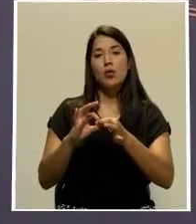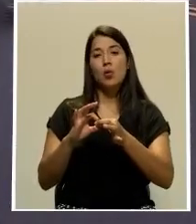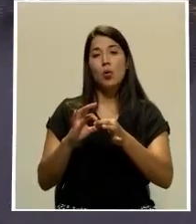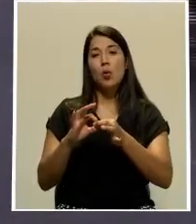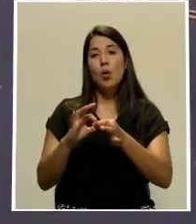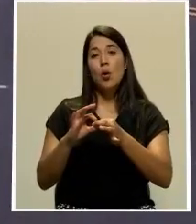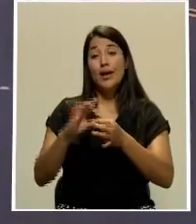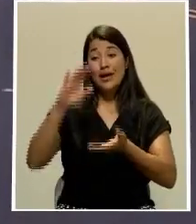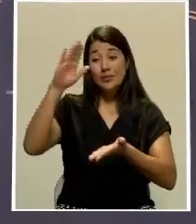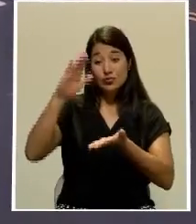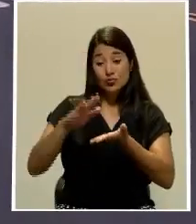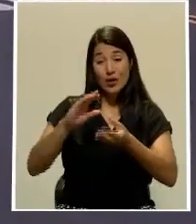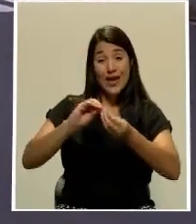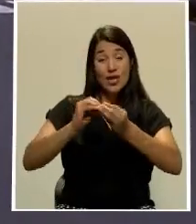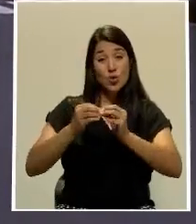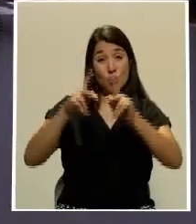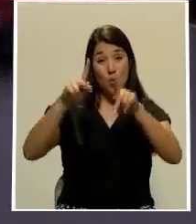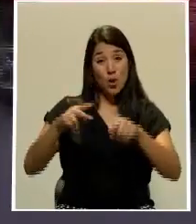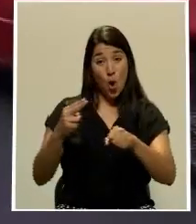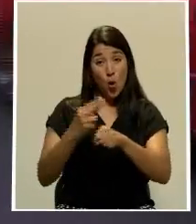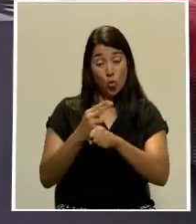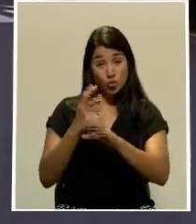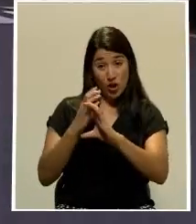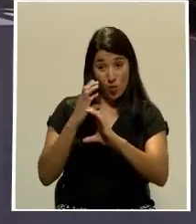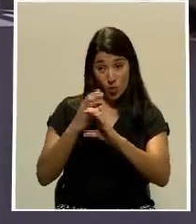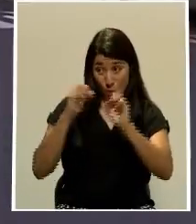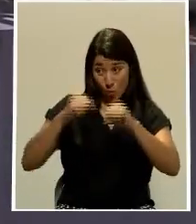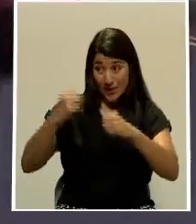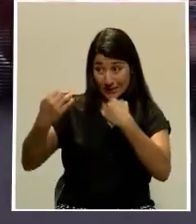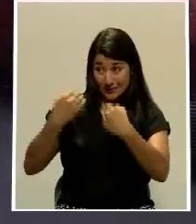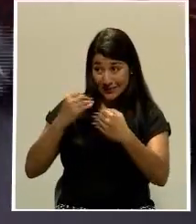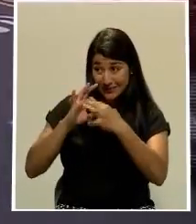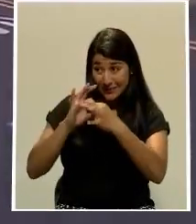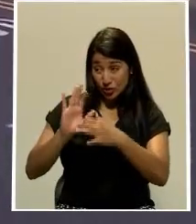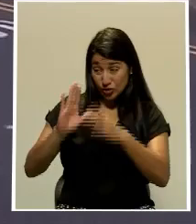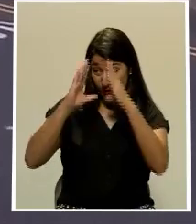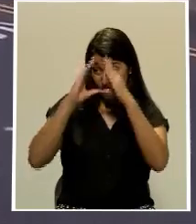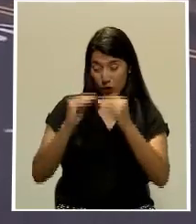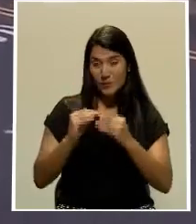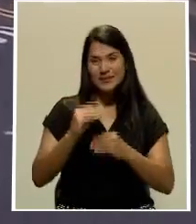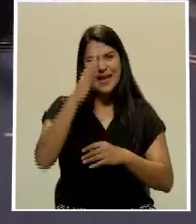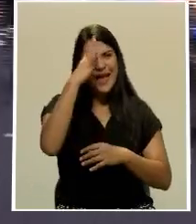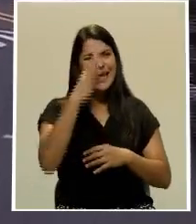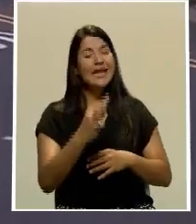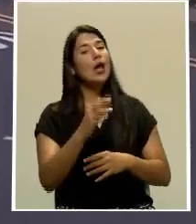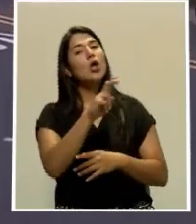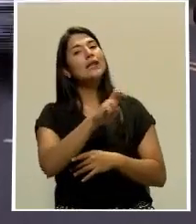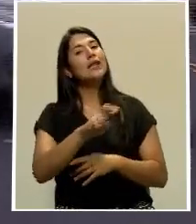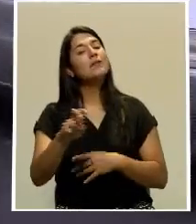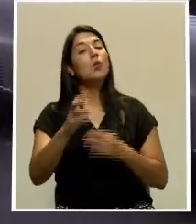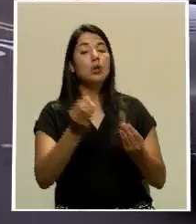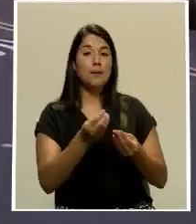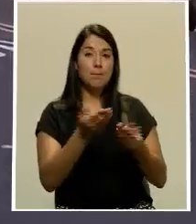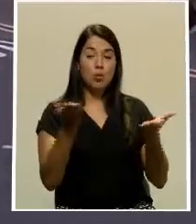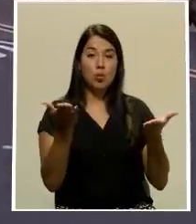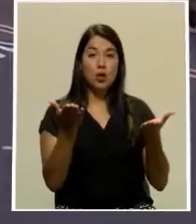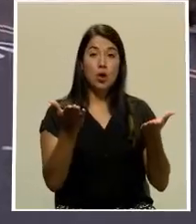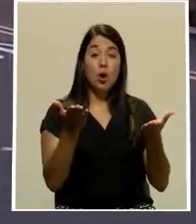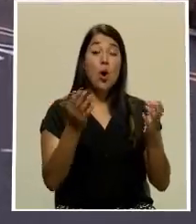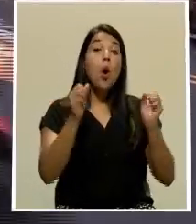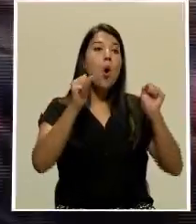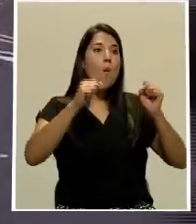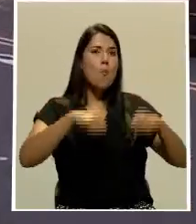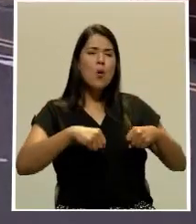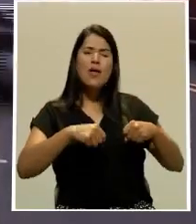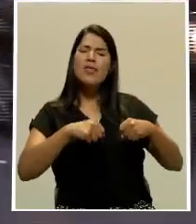usuarias de los autobuses? Tal vez si nos detalla para que también conozcamos sobre ese dato que usted nos da. Bueno, creo que el sector transporte público podría